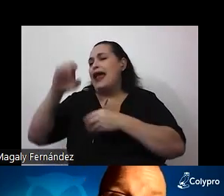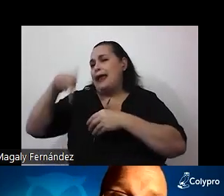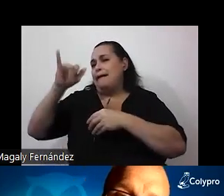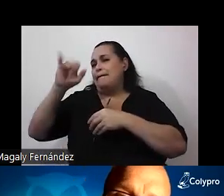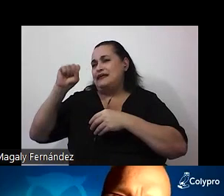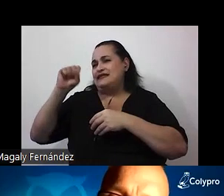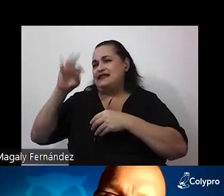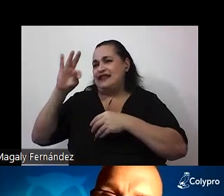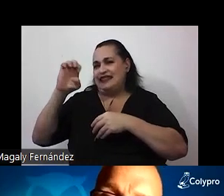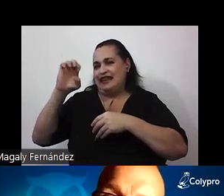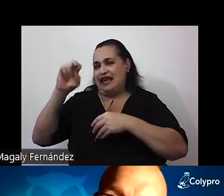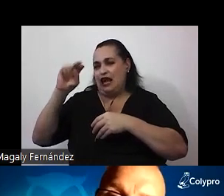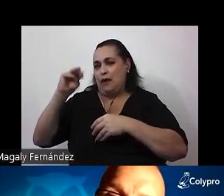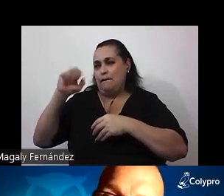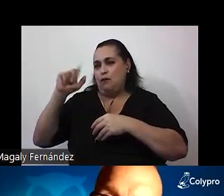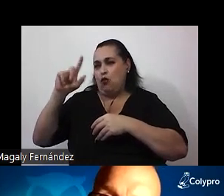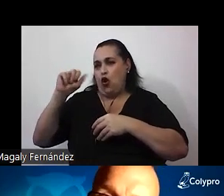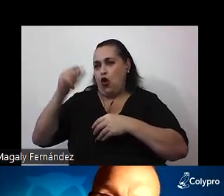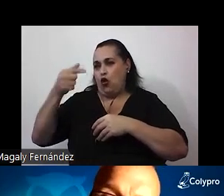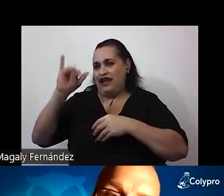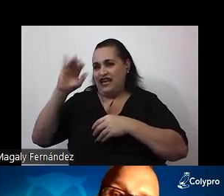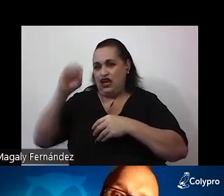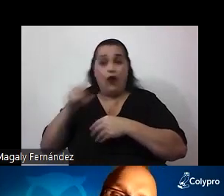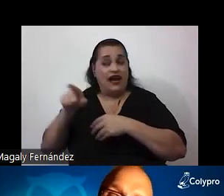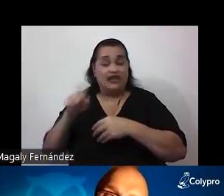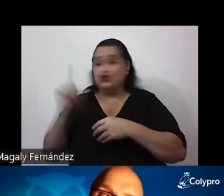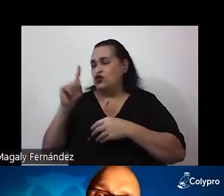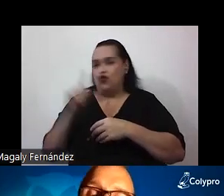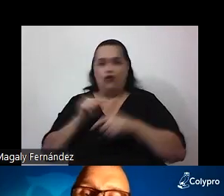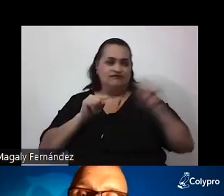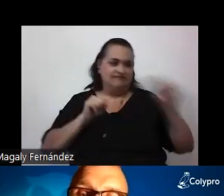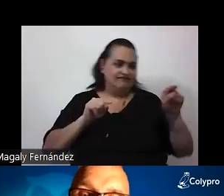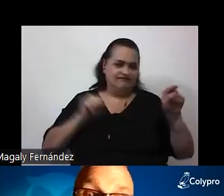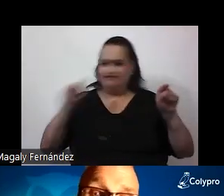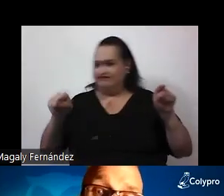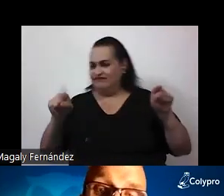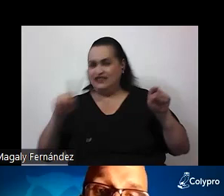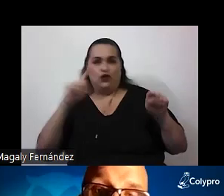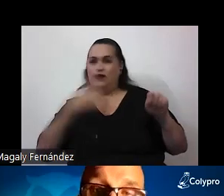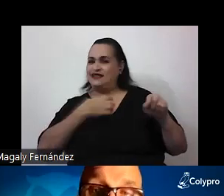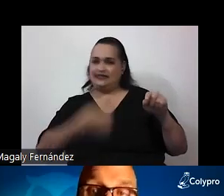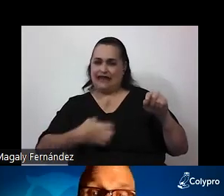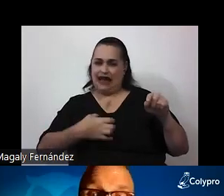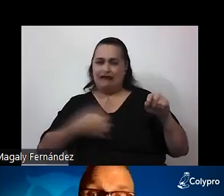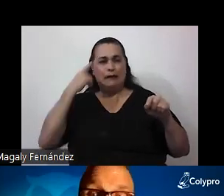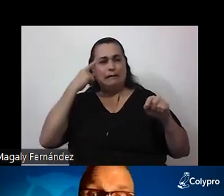Bueno, este es un extremo que tampoco me parece deseable, porque nos lleva a la peligrosa idea de que todo